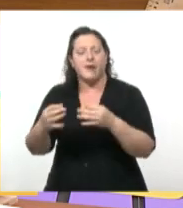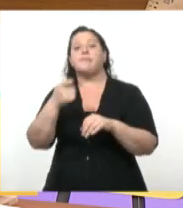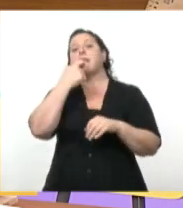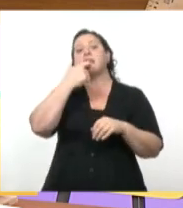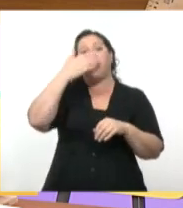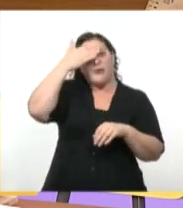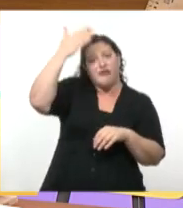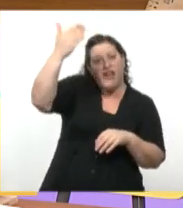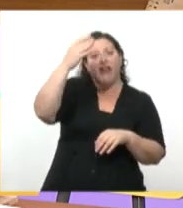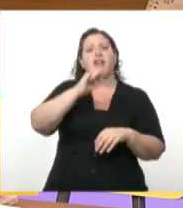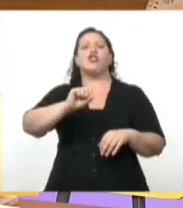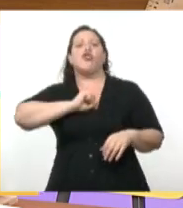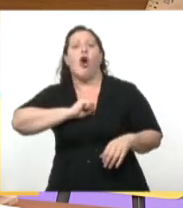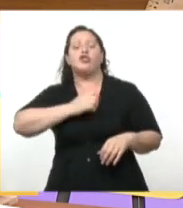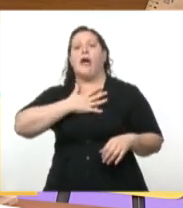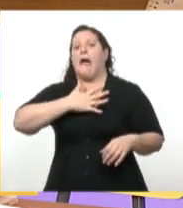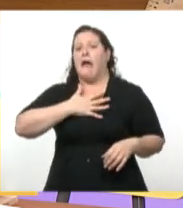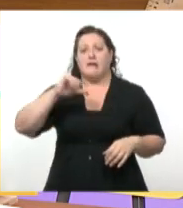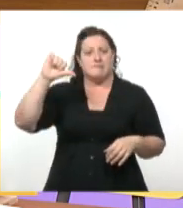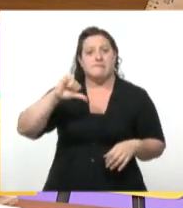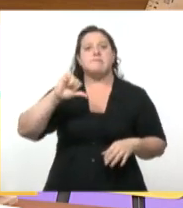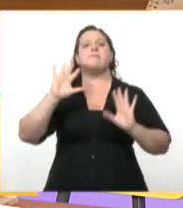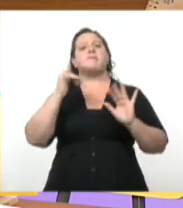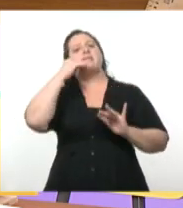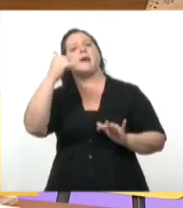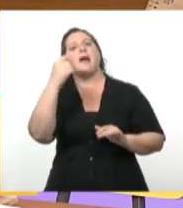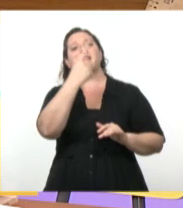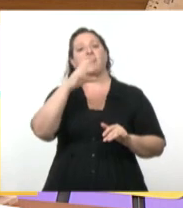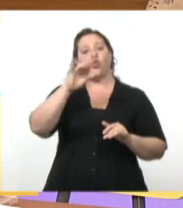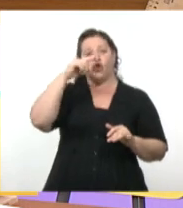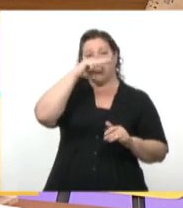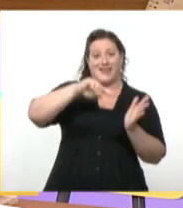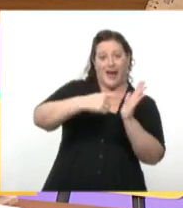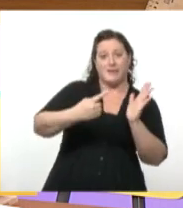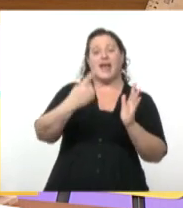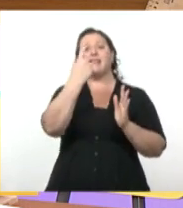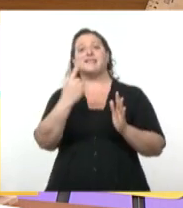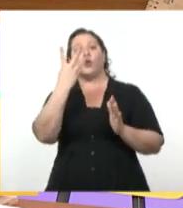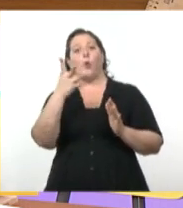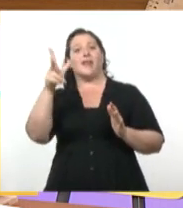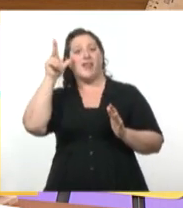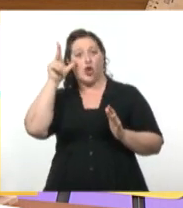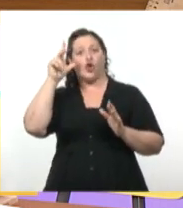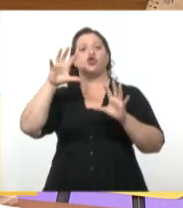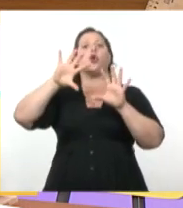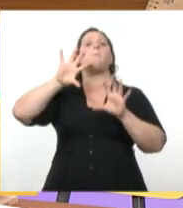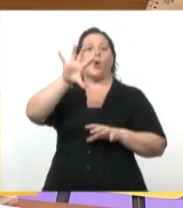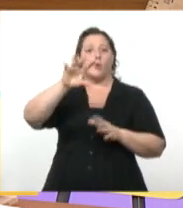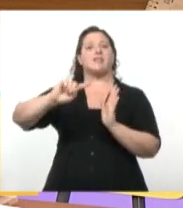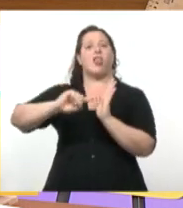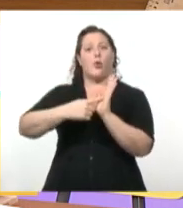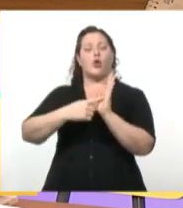llamás al 107 en la Ciudad de Buenos Aires. 148, Gran Buenos Aires. Y a nivel nacional, 0800